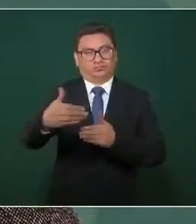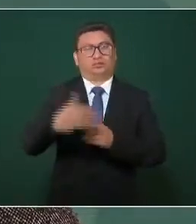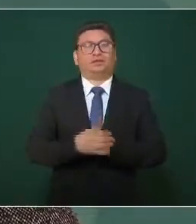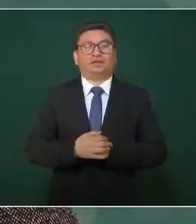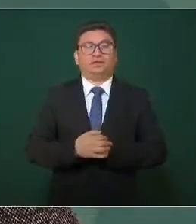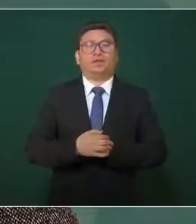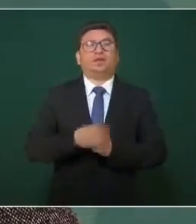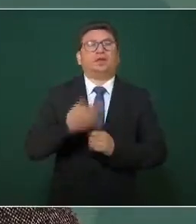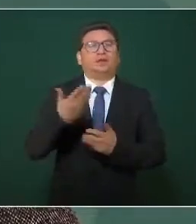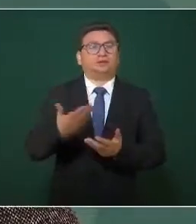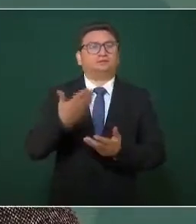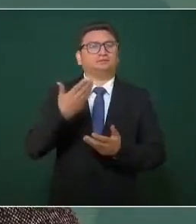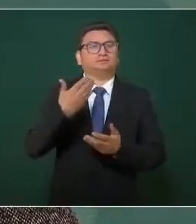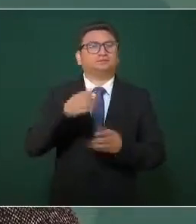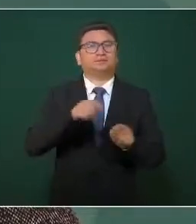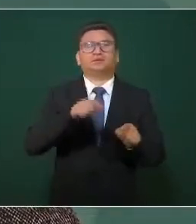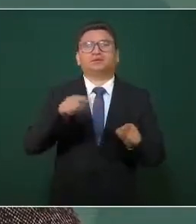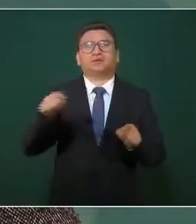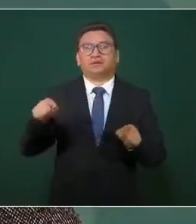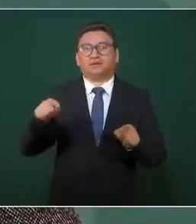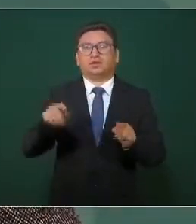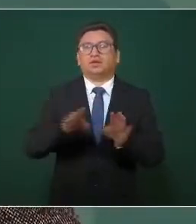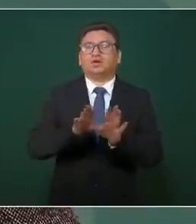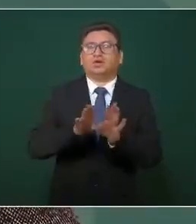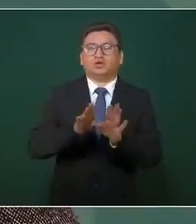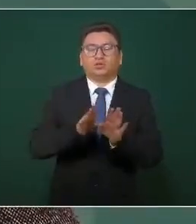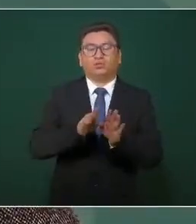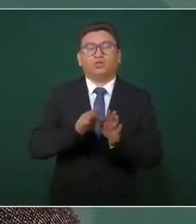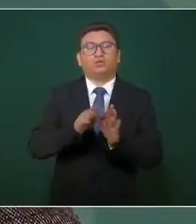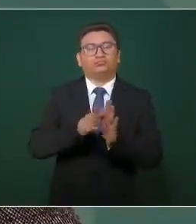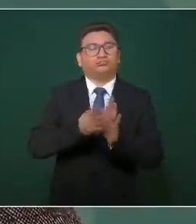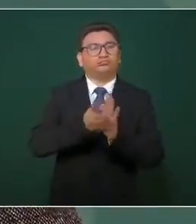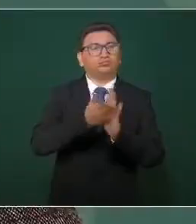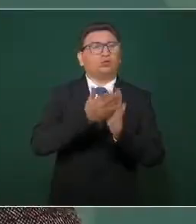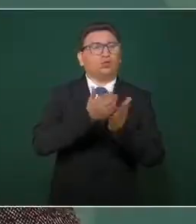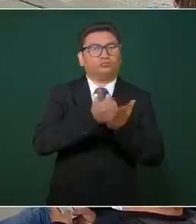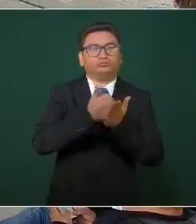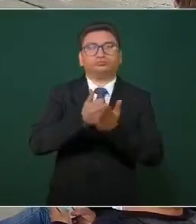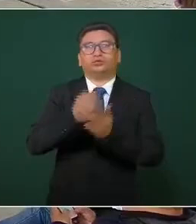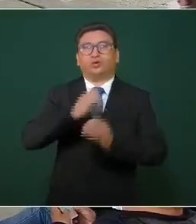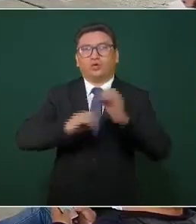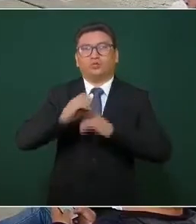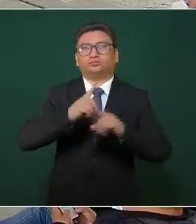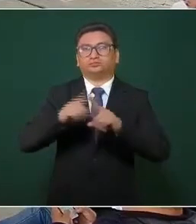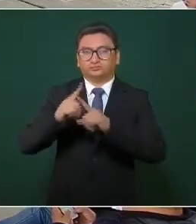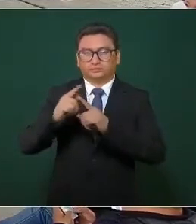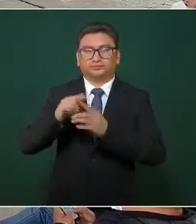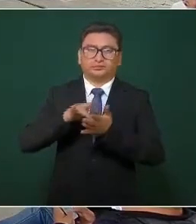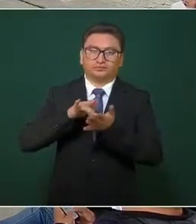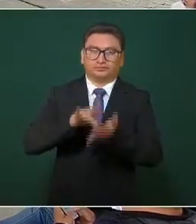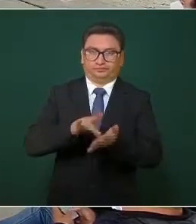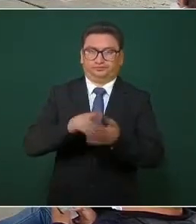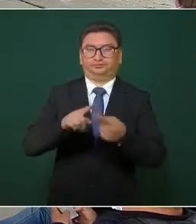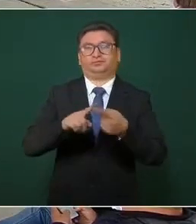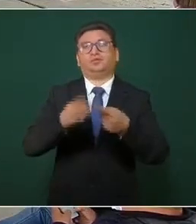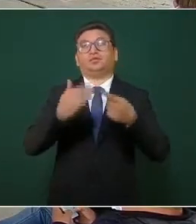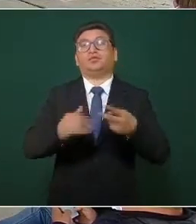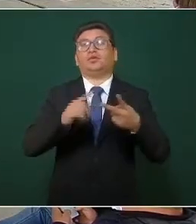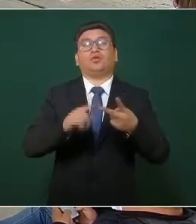estado en el que se encuentra el tiempo de ejecución de obras y recursos a invertir. En segundo,